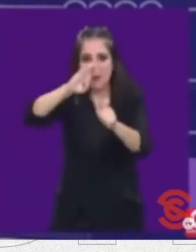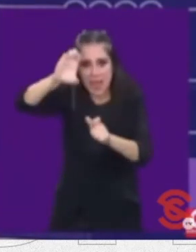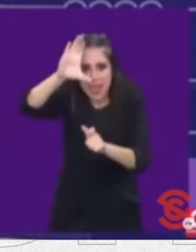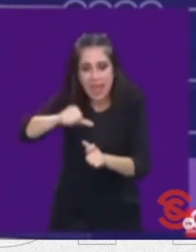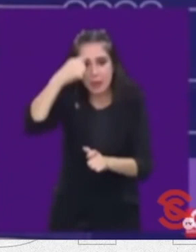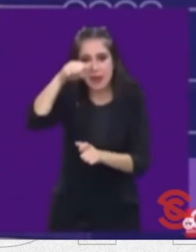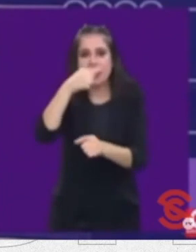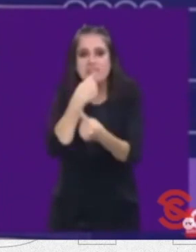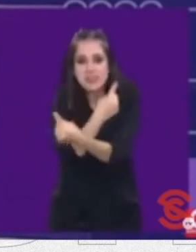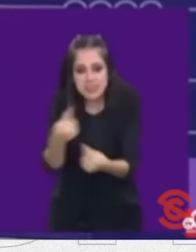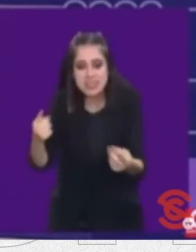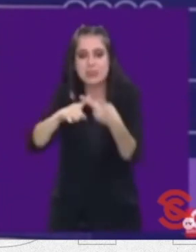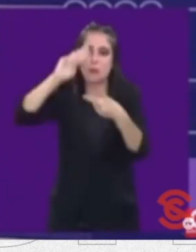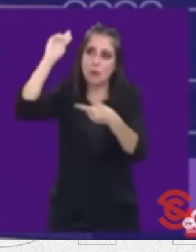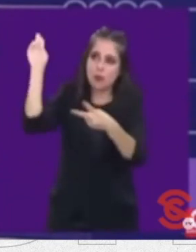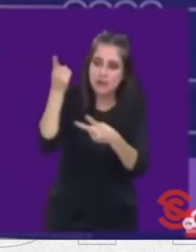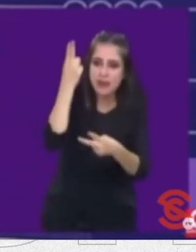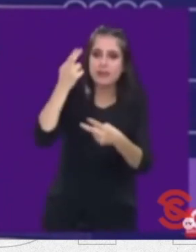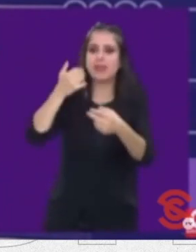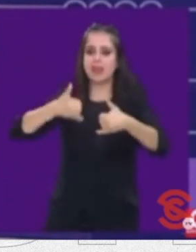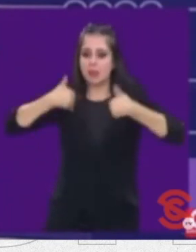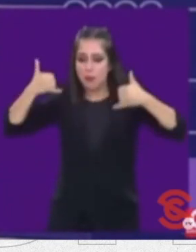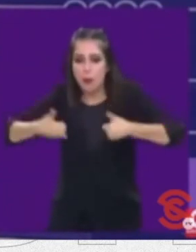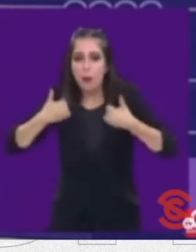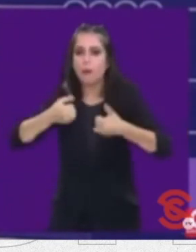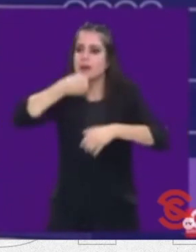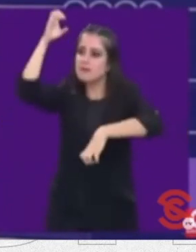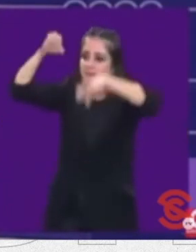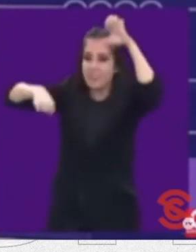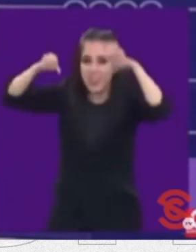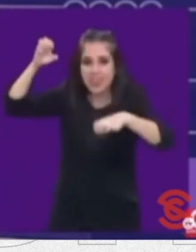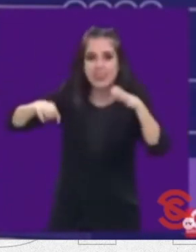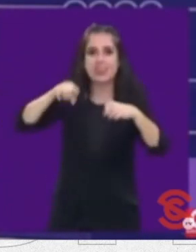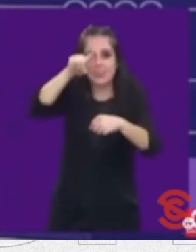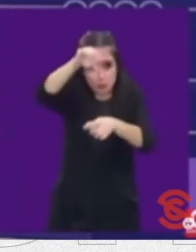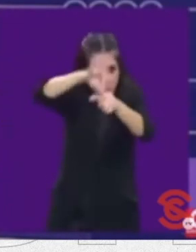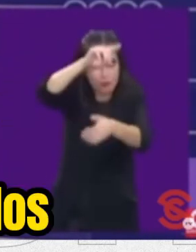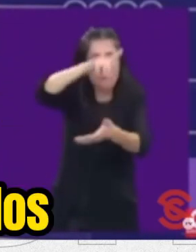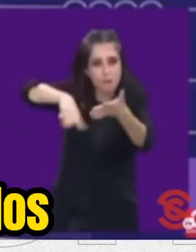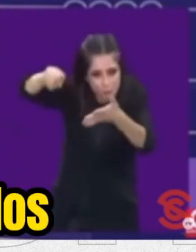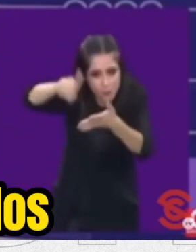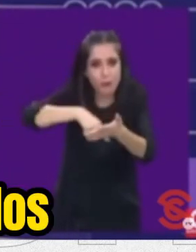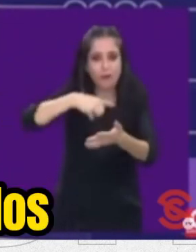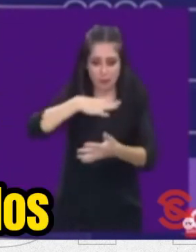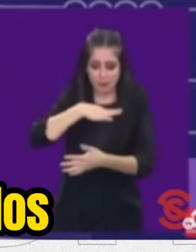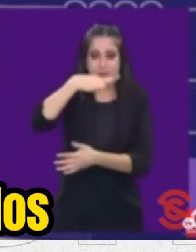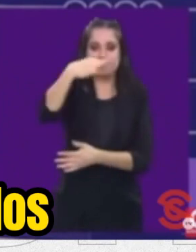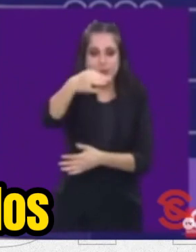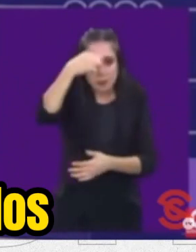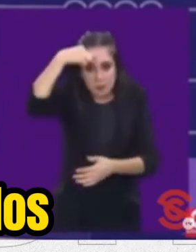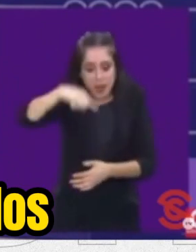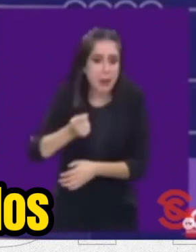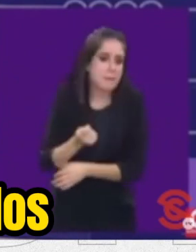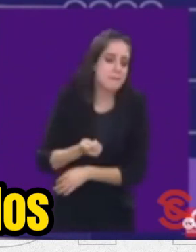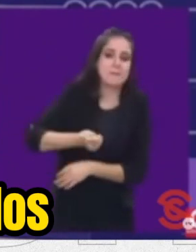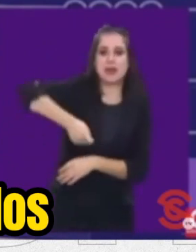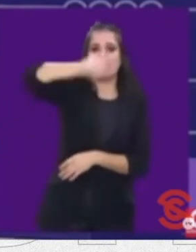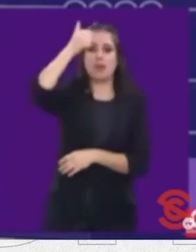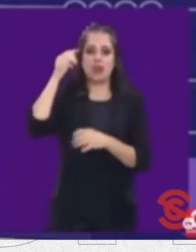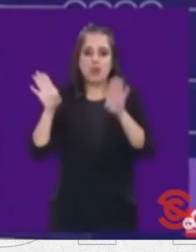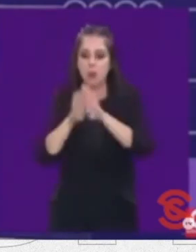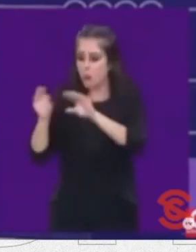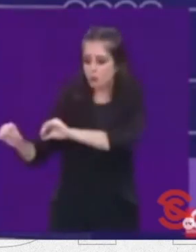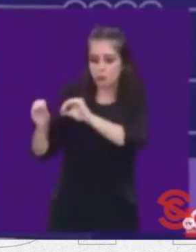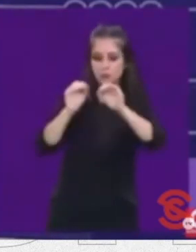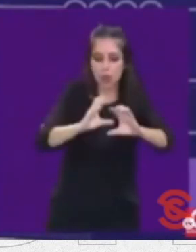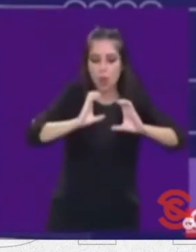estudiantes universitarios y a los adultos mayores. Vota para hacer efectivo el primer sistema público de cuidados